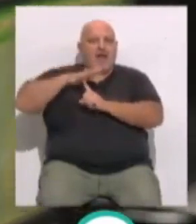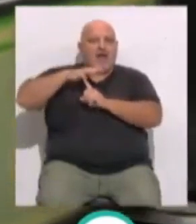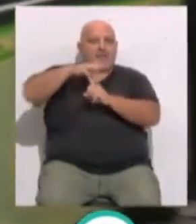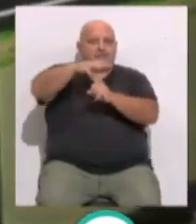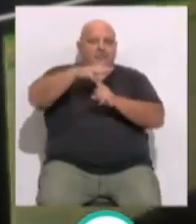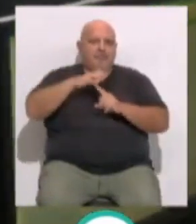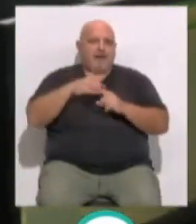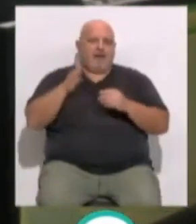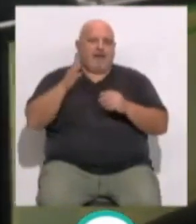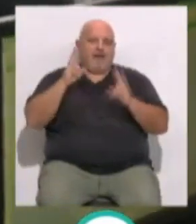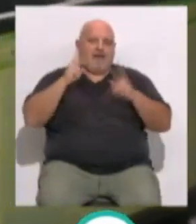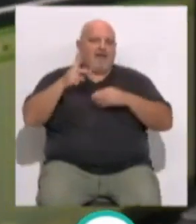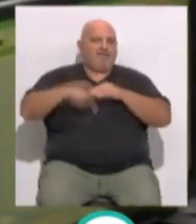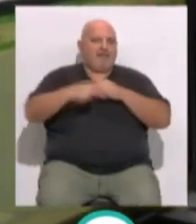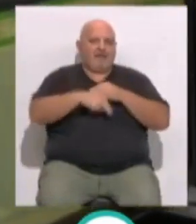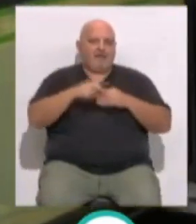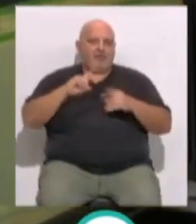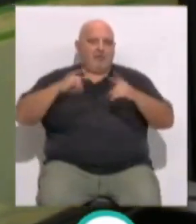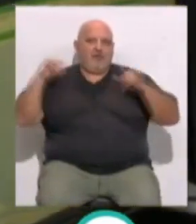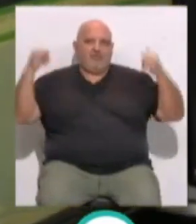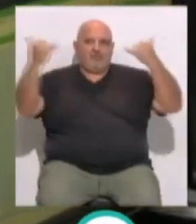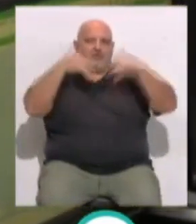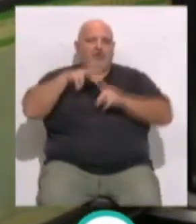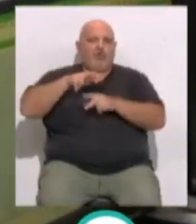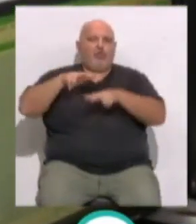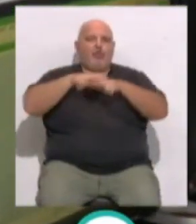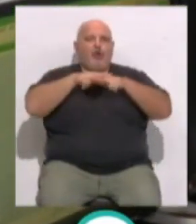restringida para evitar el sobrevuelo de drones.